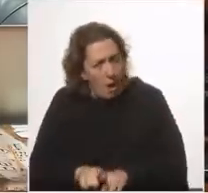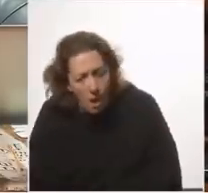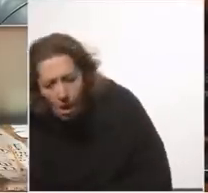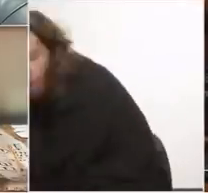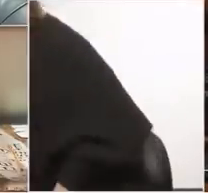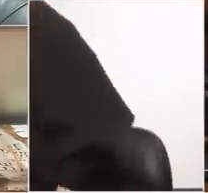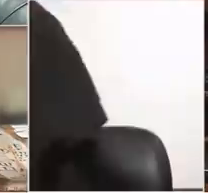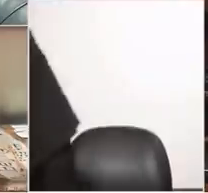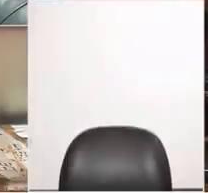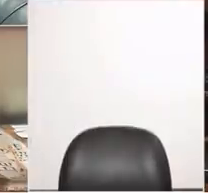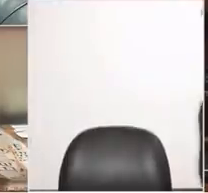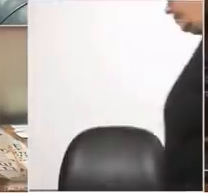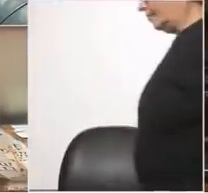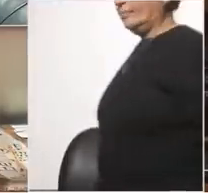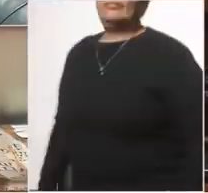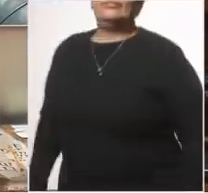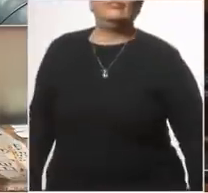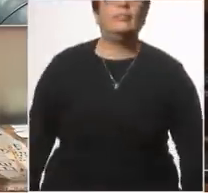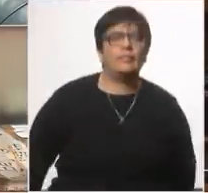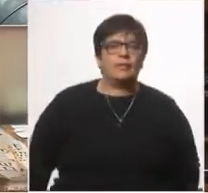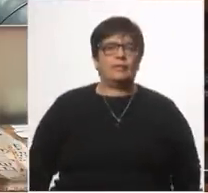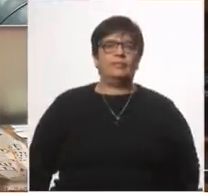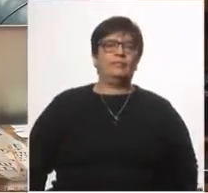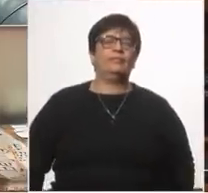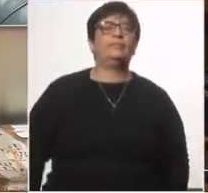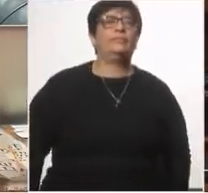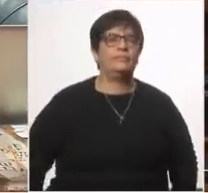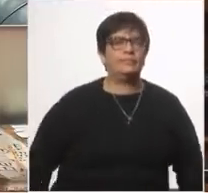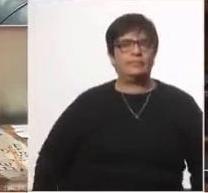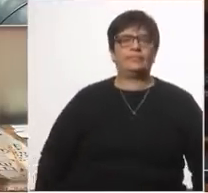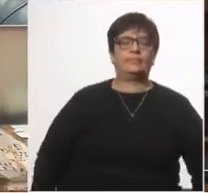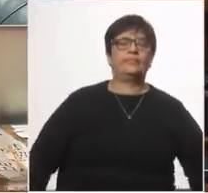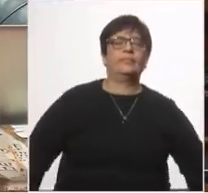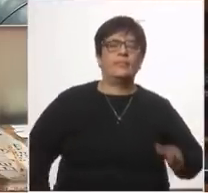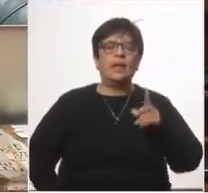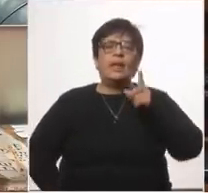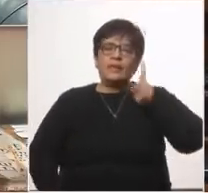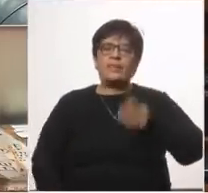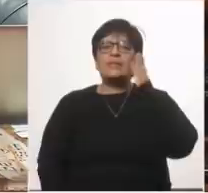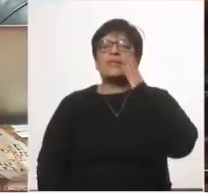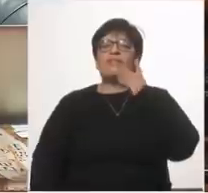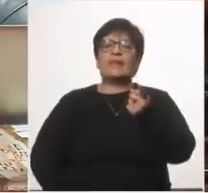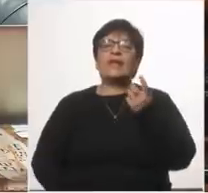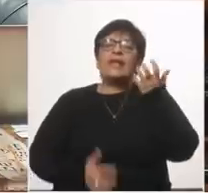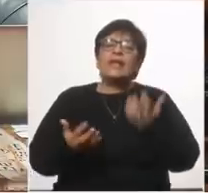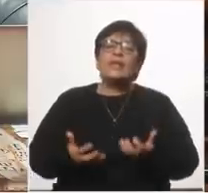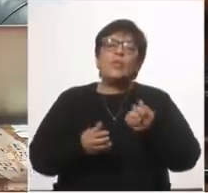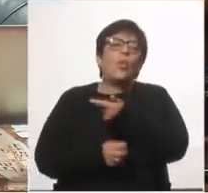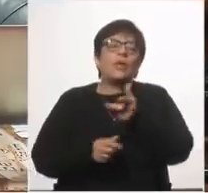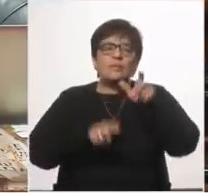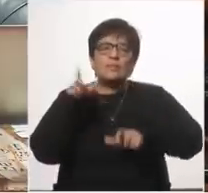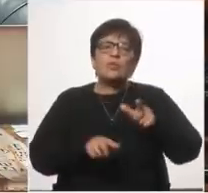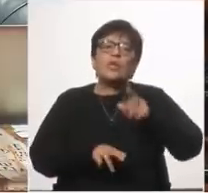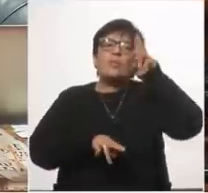pero también queremos saber cuántas personas murieron por COVID en CTI cuántas en las puertas de emergencia cuántas en cuidados